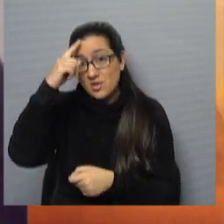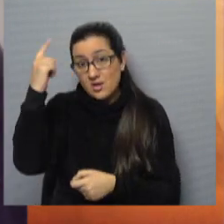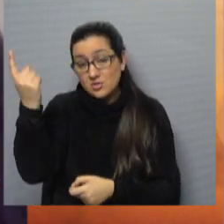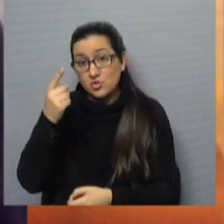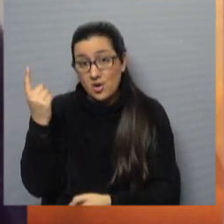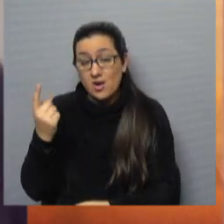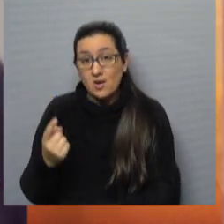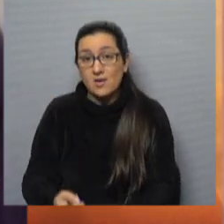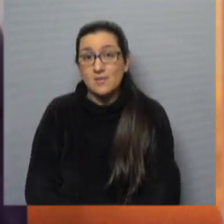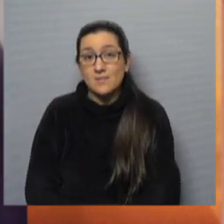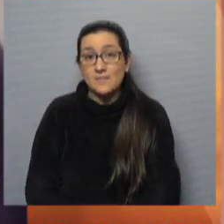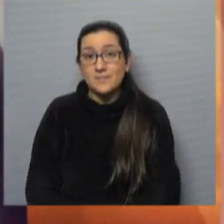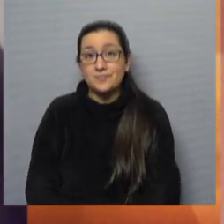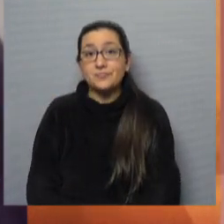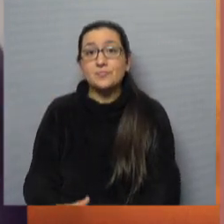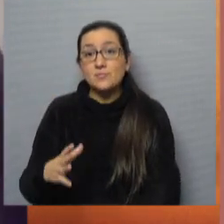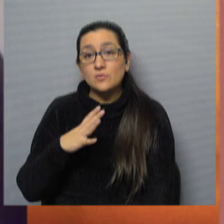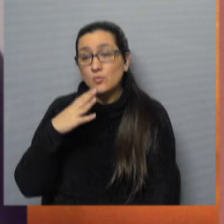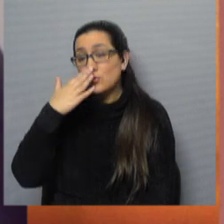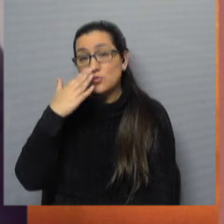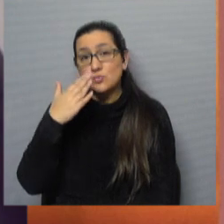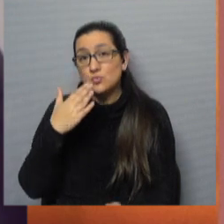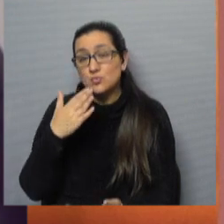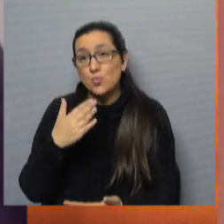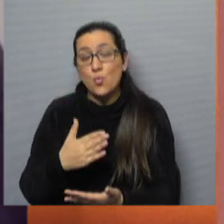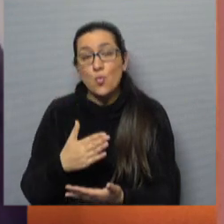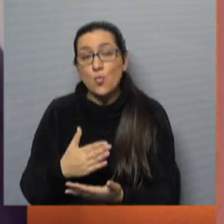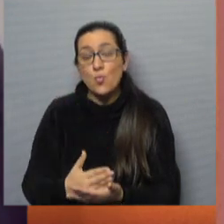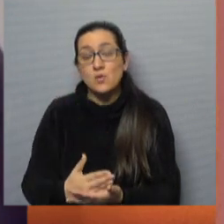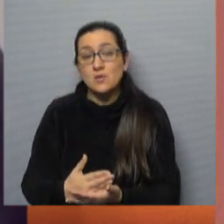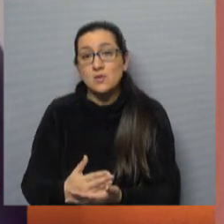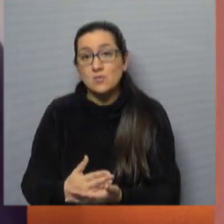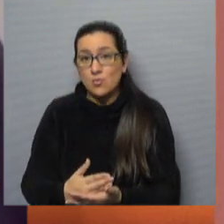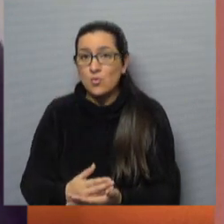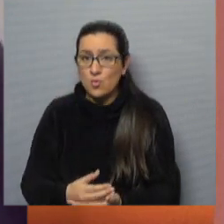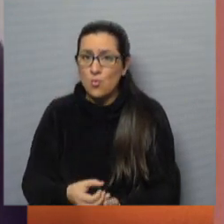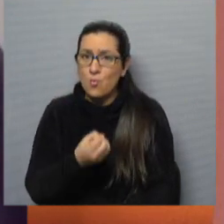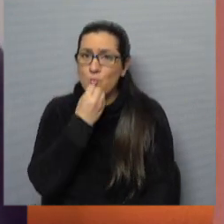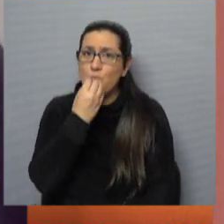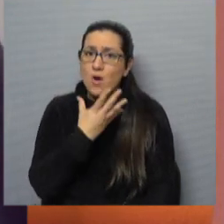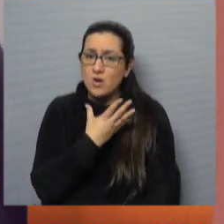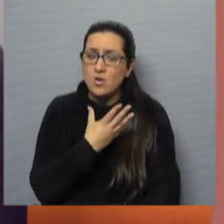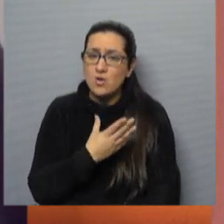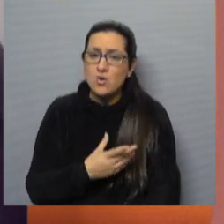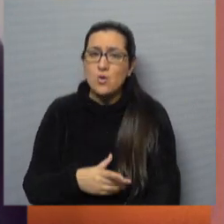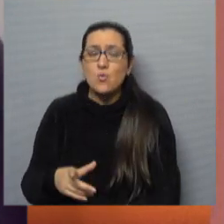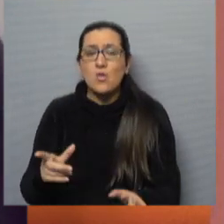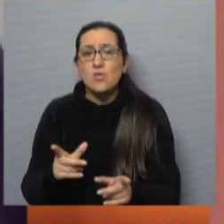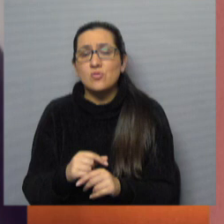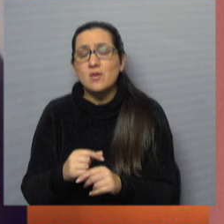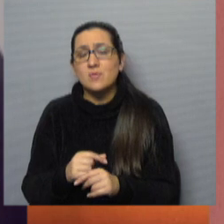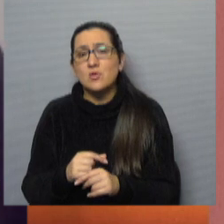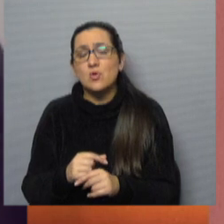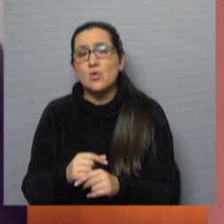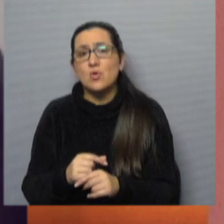tuvieron su último éxito al terminar la ronda Uruguay a